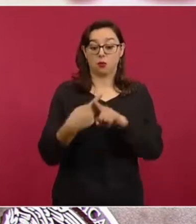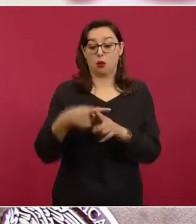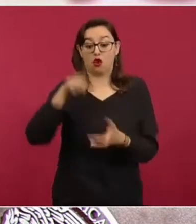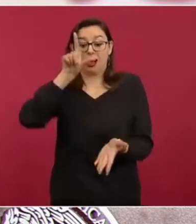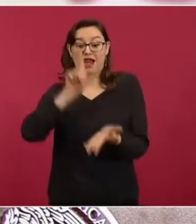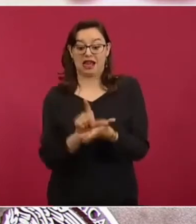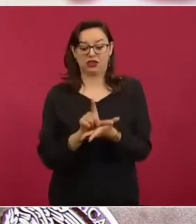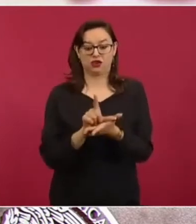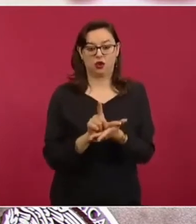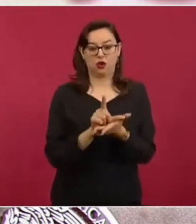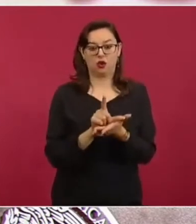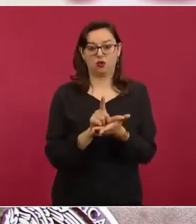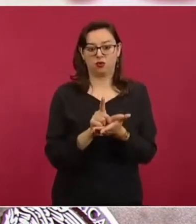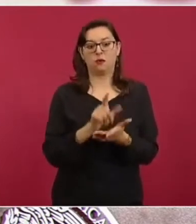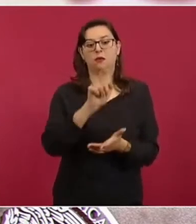centavos.